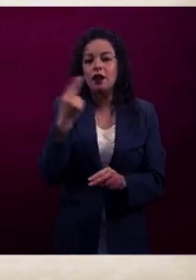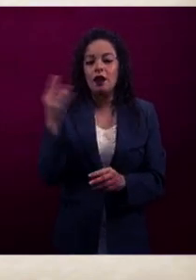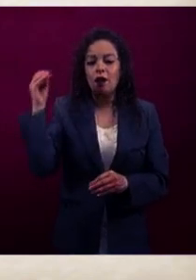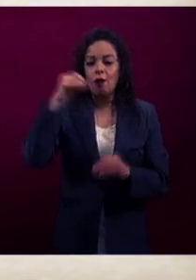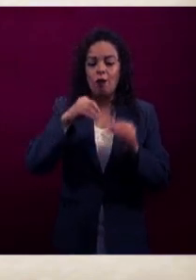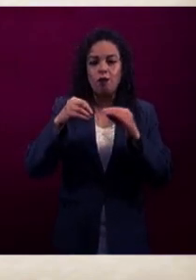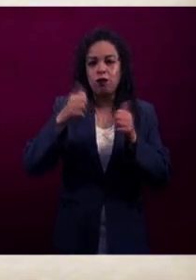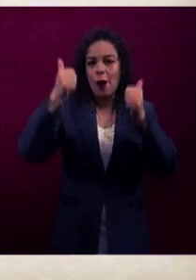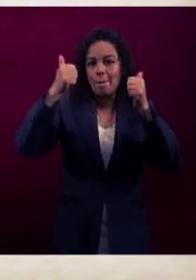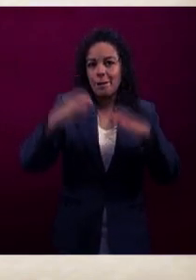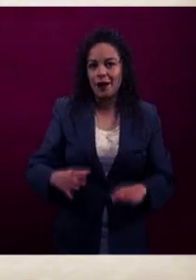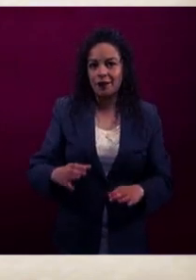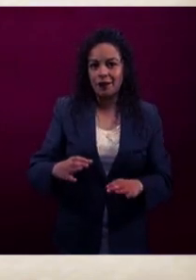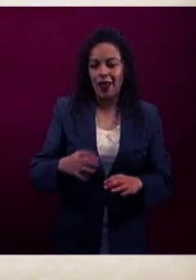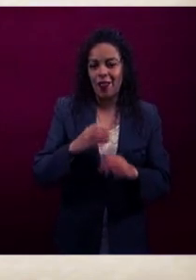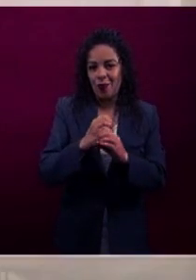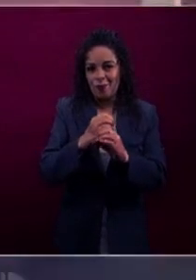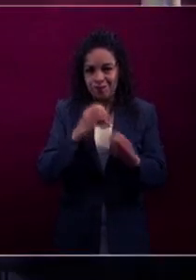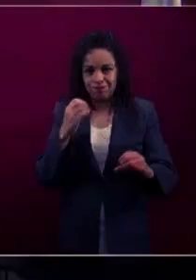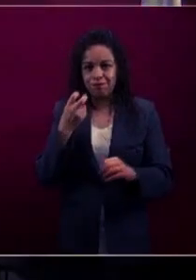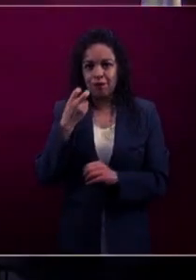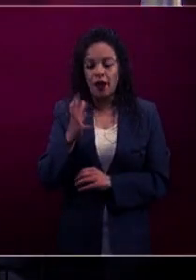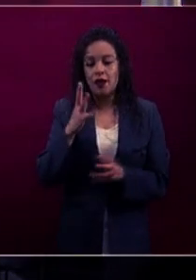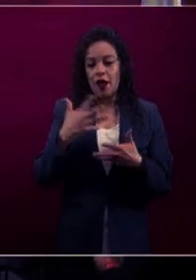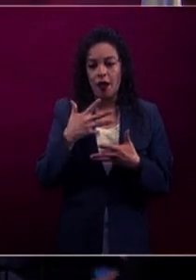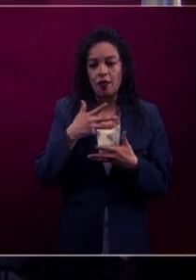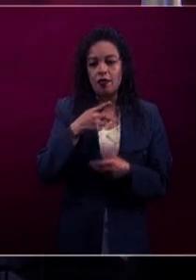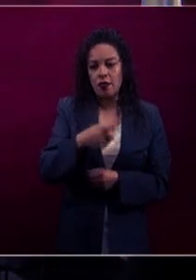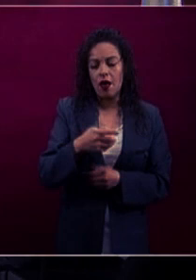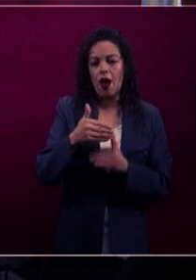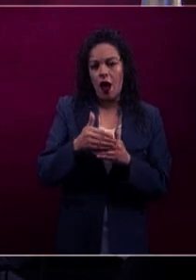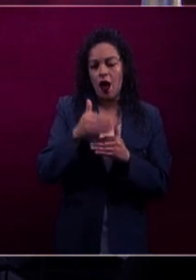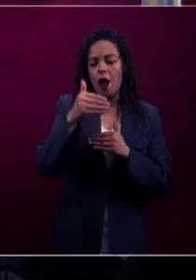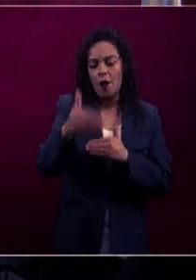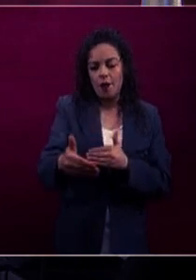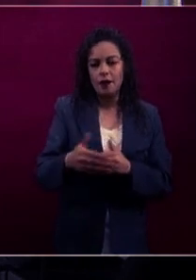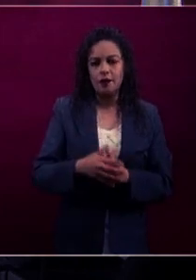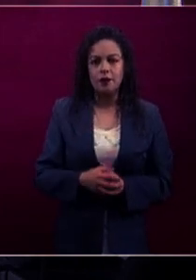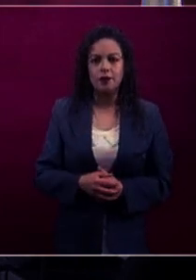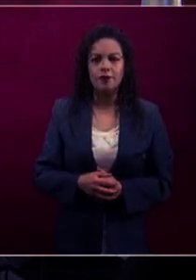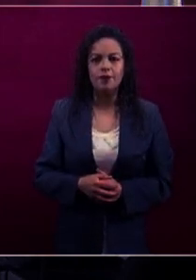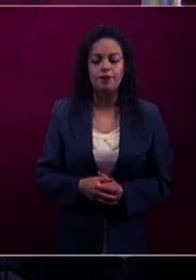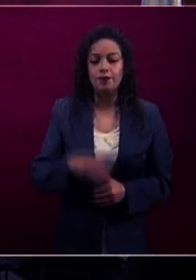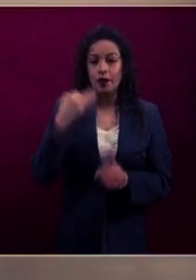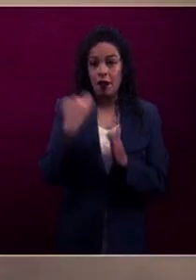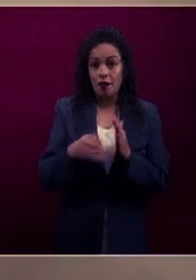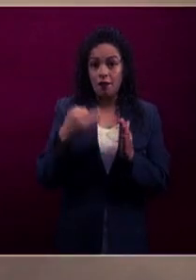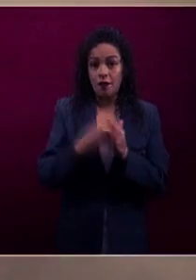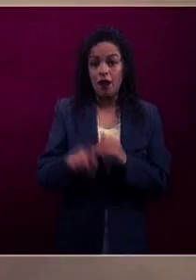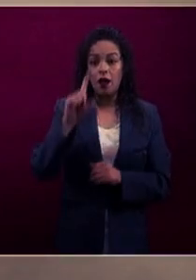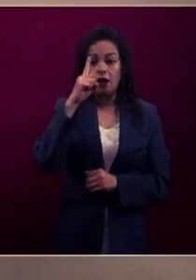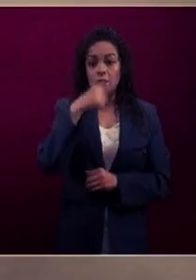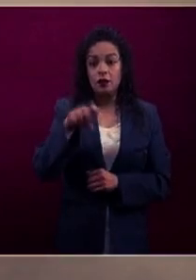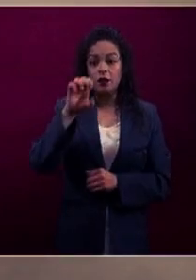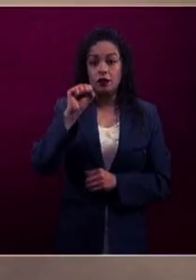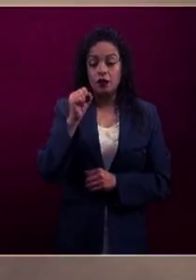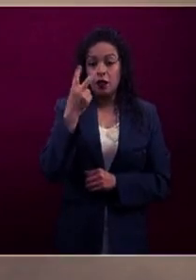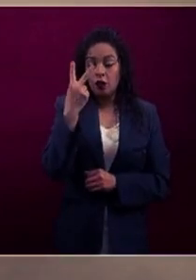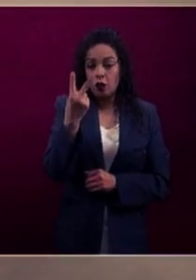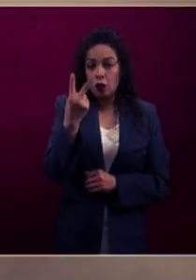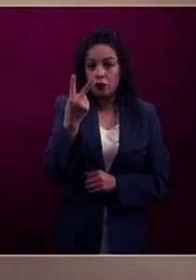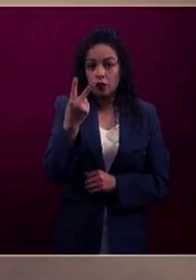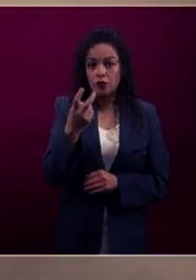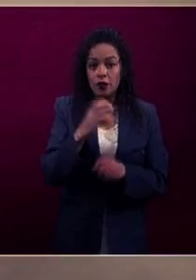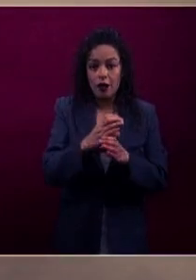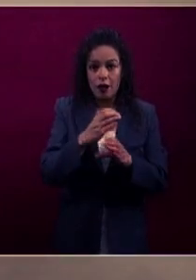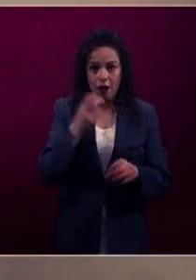ya llevamos un avance del 51%. Nos quedan pendientes por recepcionar 162 camionetas, camiones de